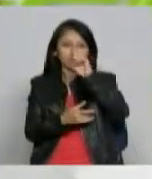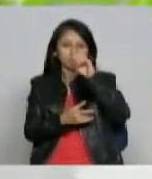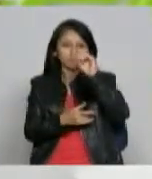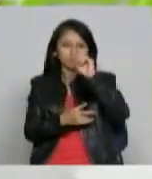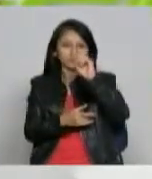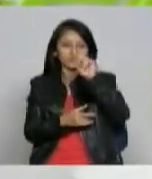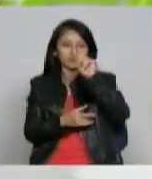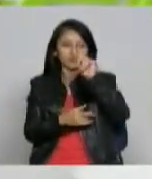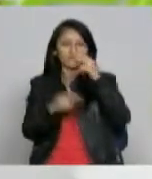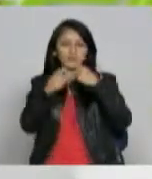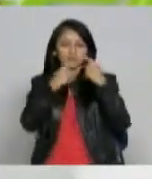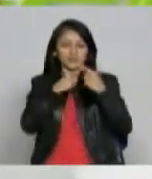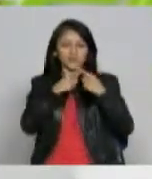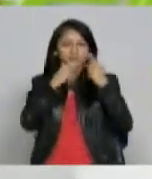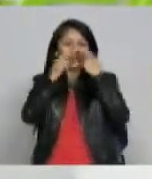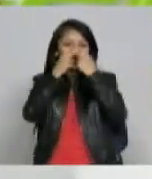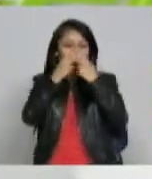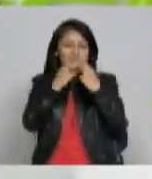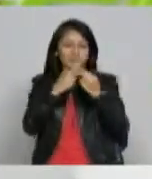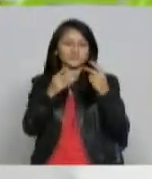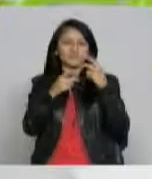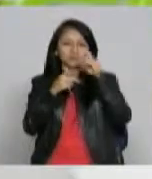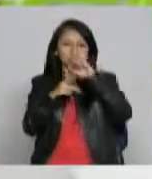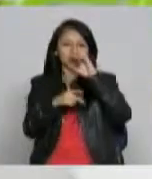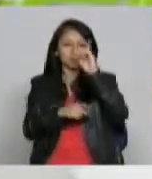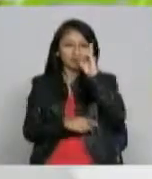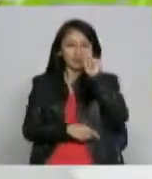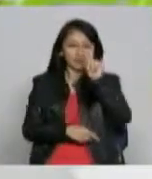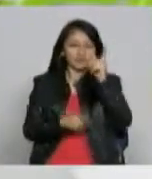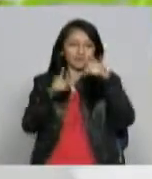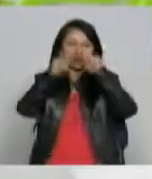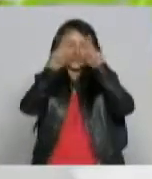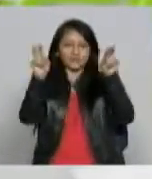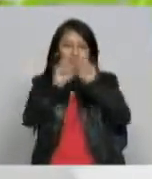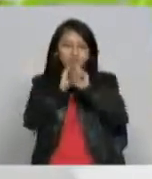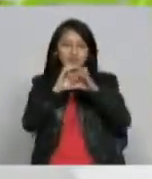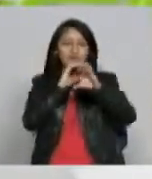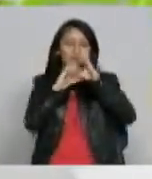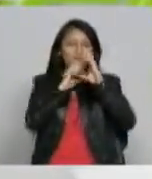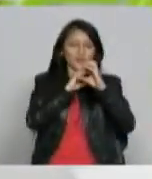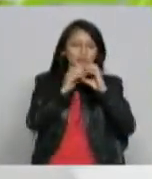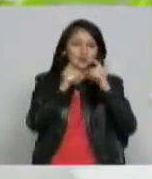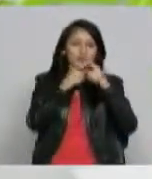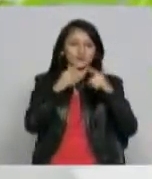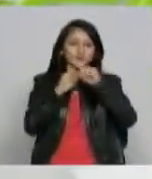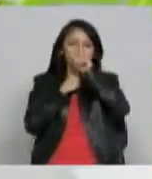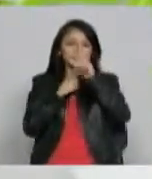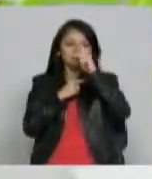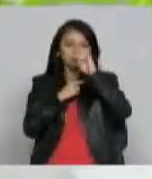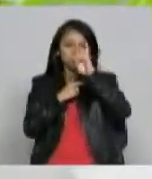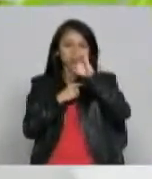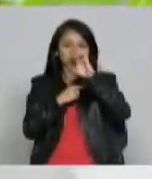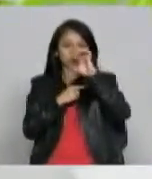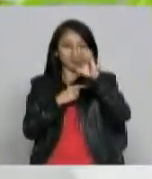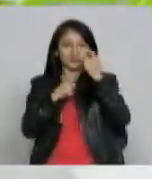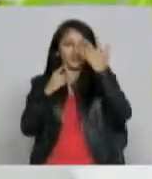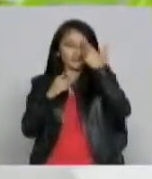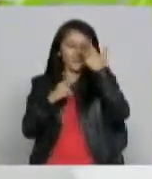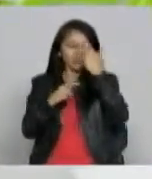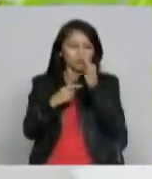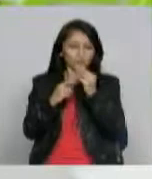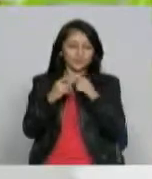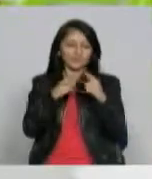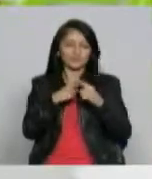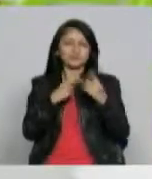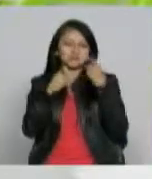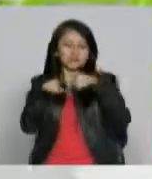PowerPoint al igual que documentos en PDF navegador de internet correo electrónico Skype y las redes sociales el software puede